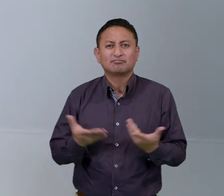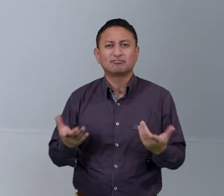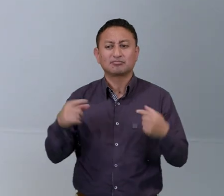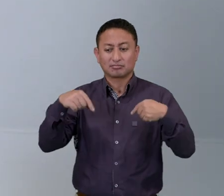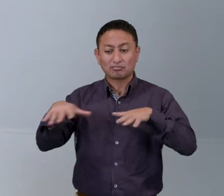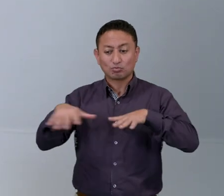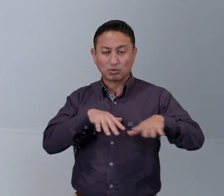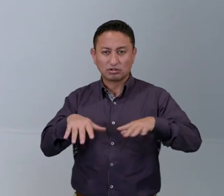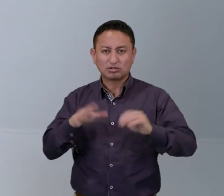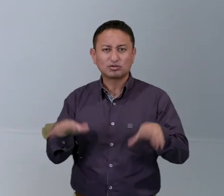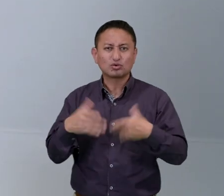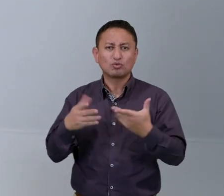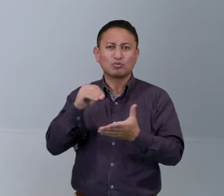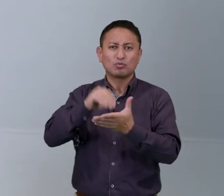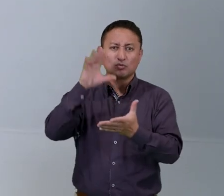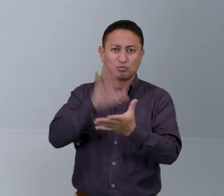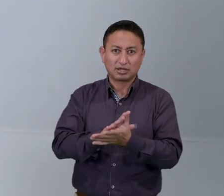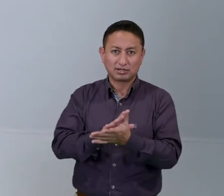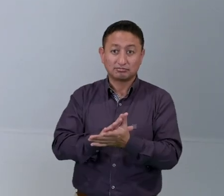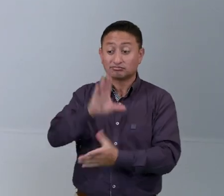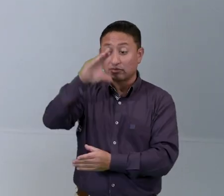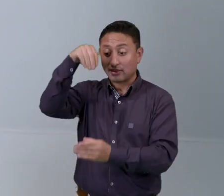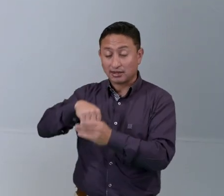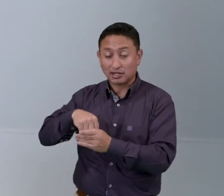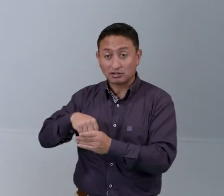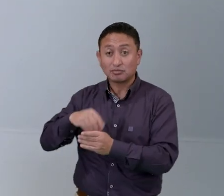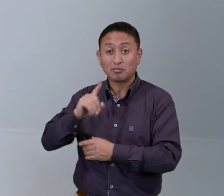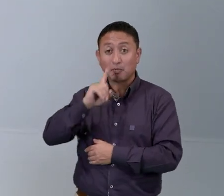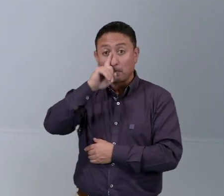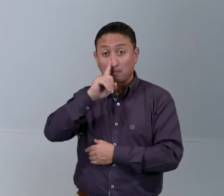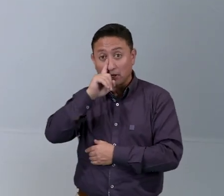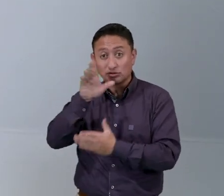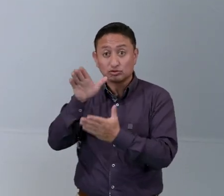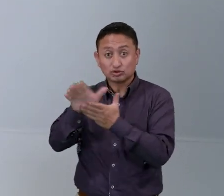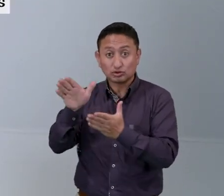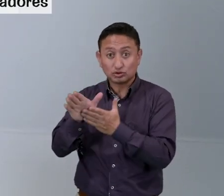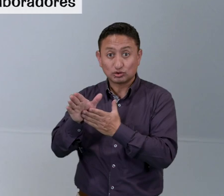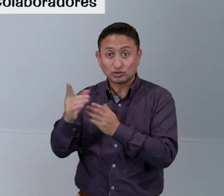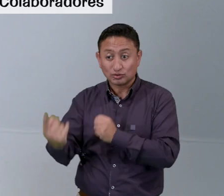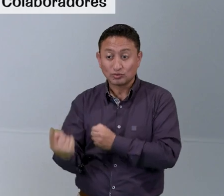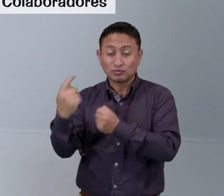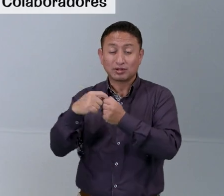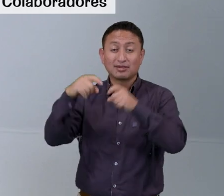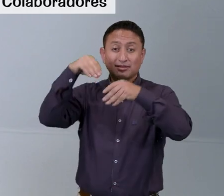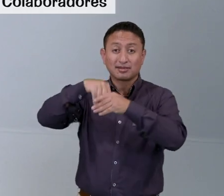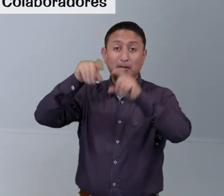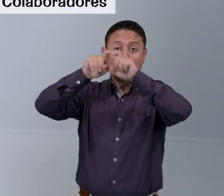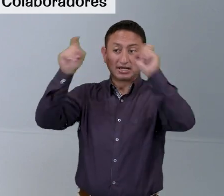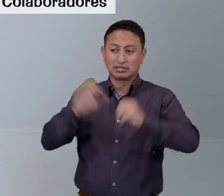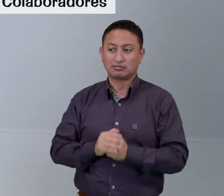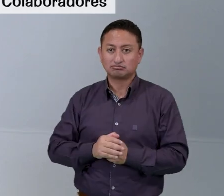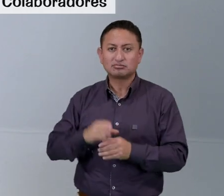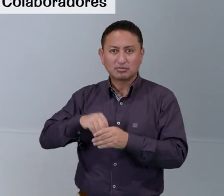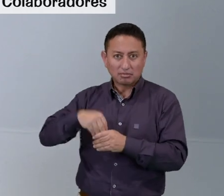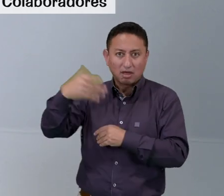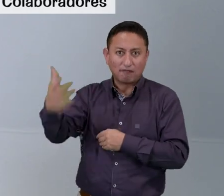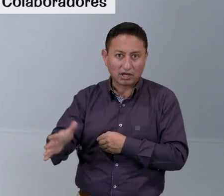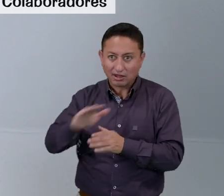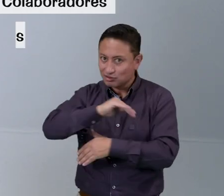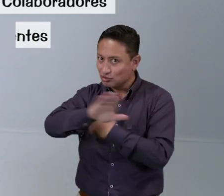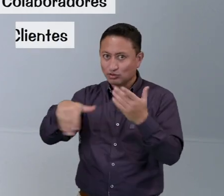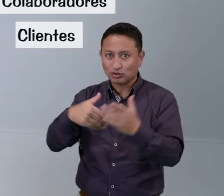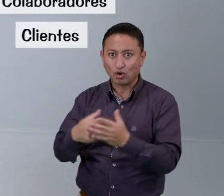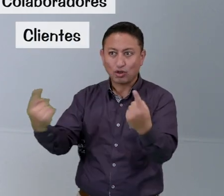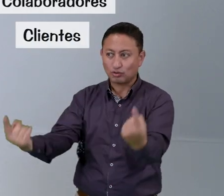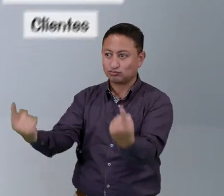Estas acciones se aplican clientes internos, empleados, socios y colaboradores, y a clientes externos, es decir,